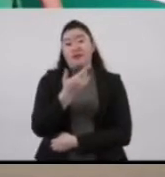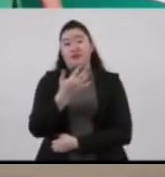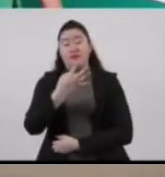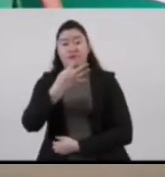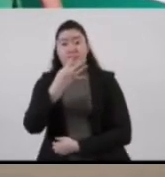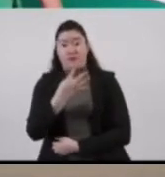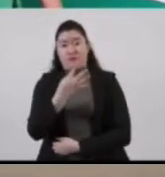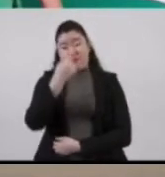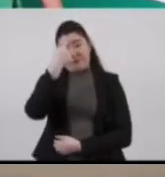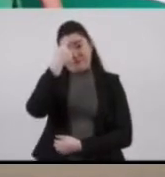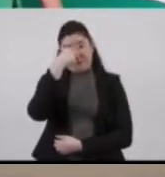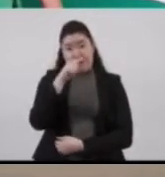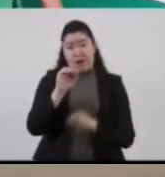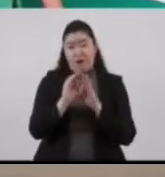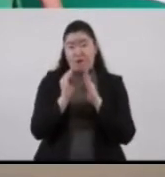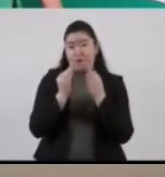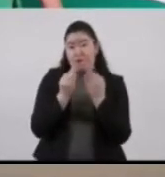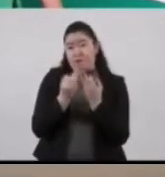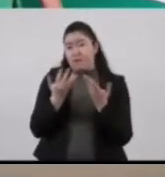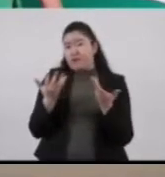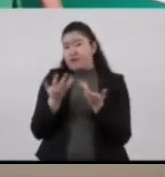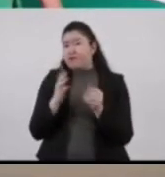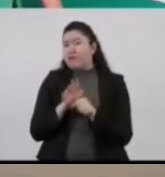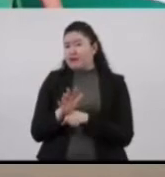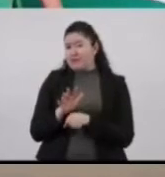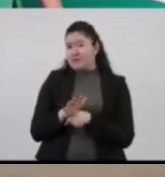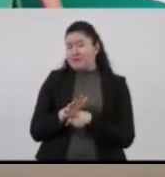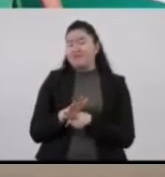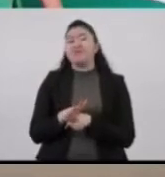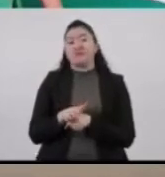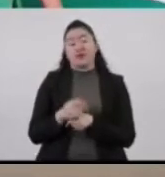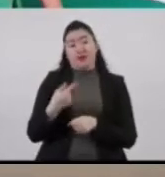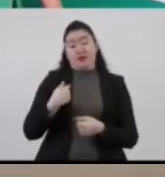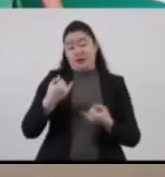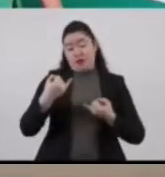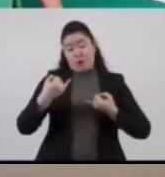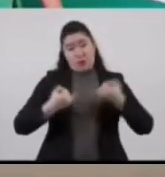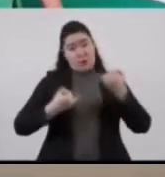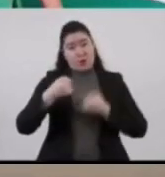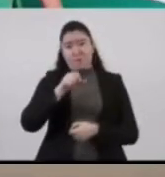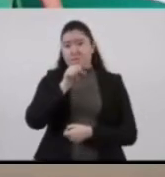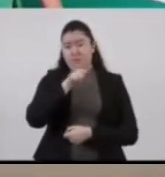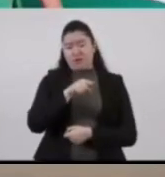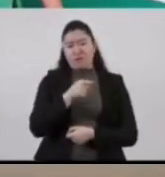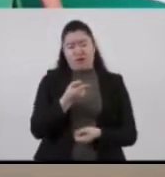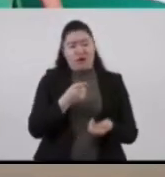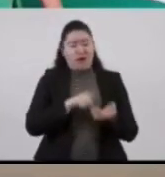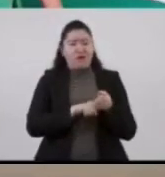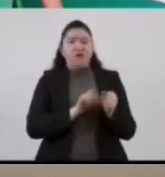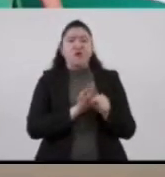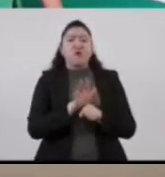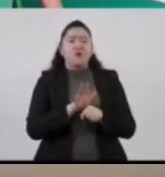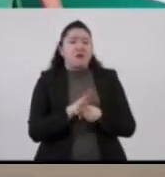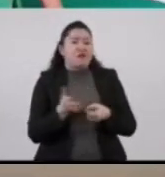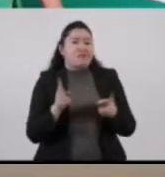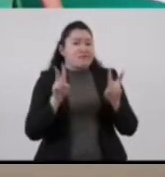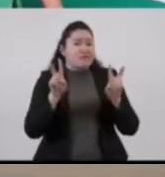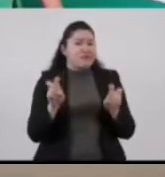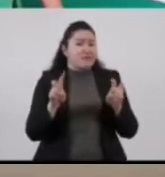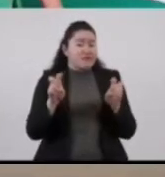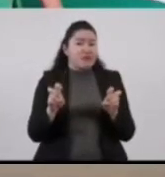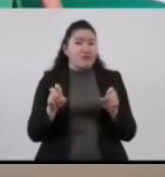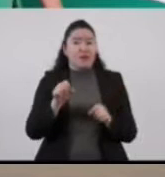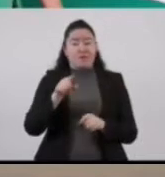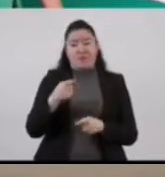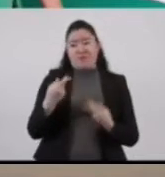gestiones para acciones, como ya precisé, de orientación jurídica, que entre otras acciones pueden ser cuestiones asociadas